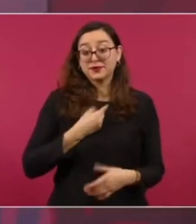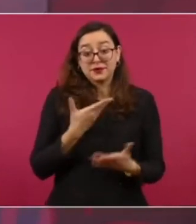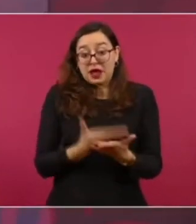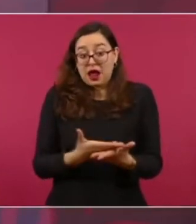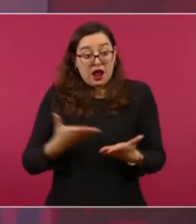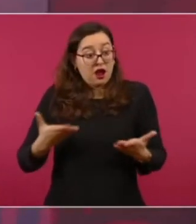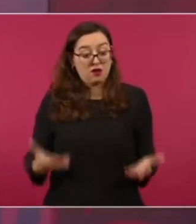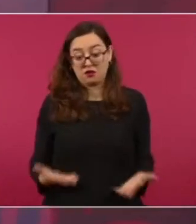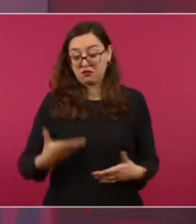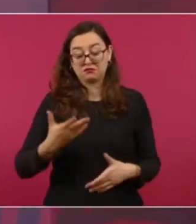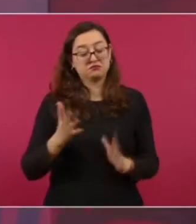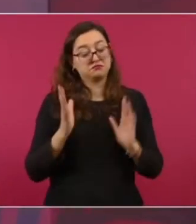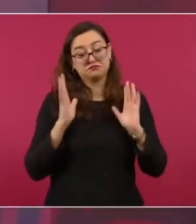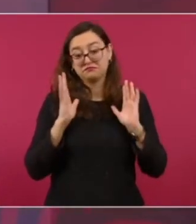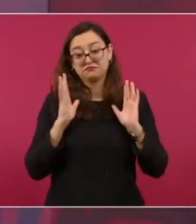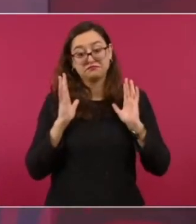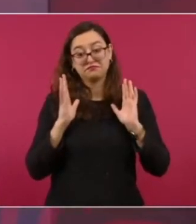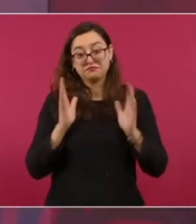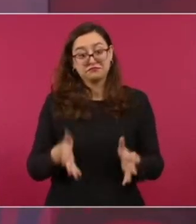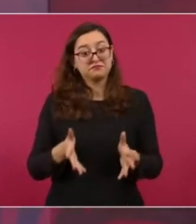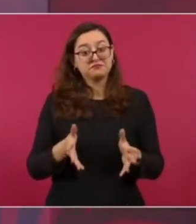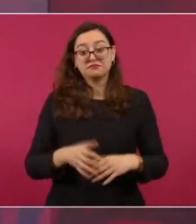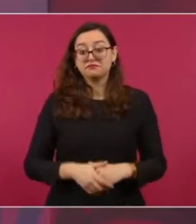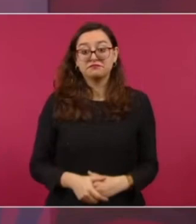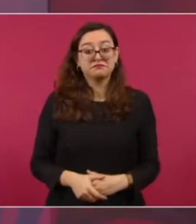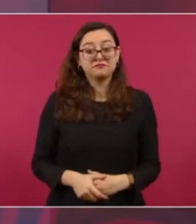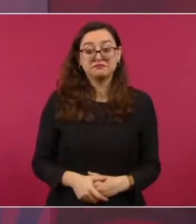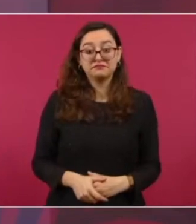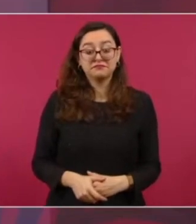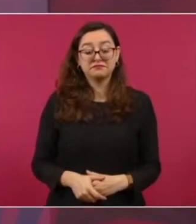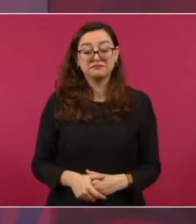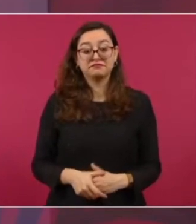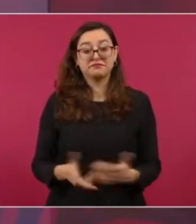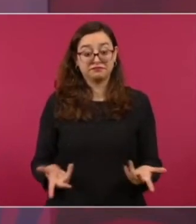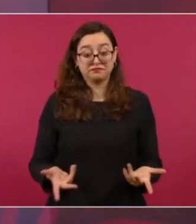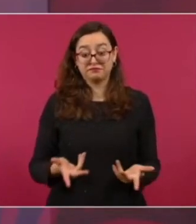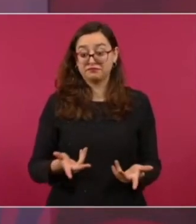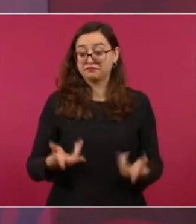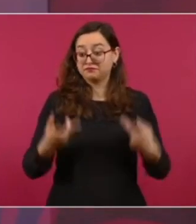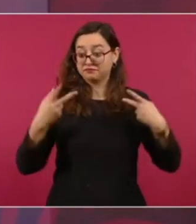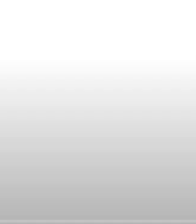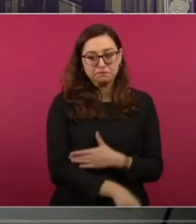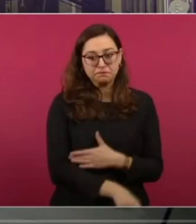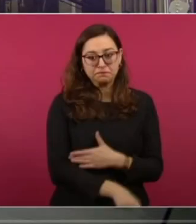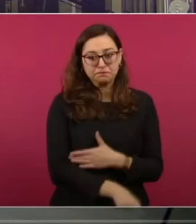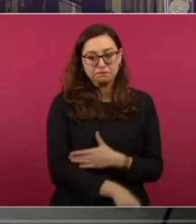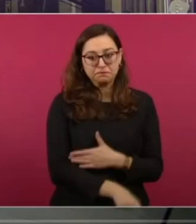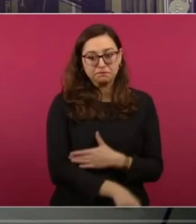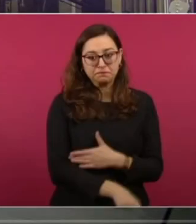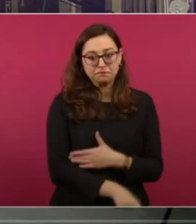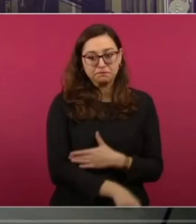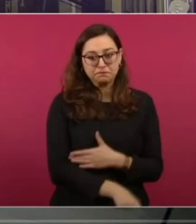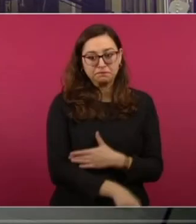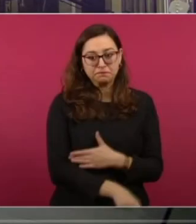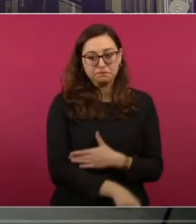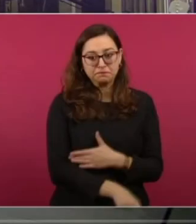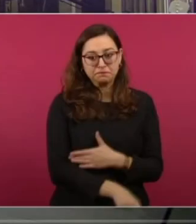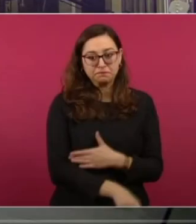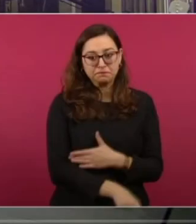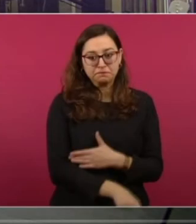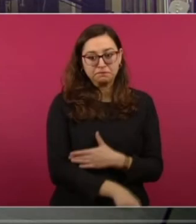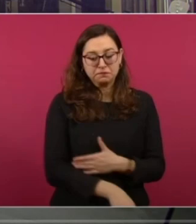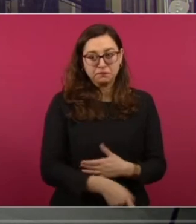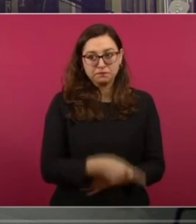tremenda aplacada a todos esos medios de comunicación chayoteros pues vamos amigos rápidamente a